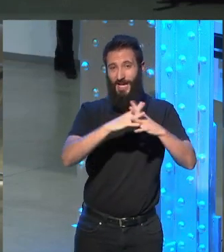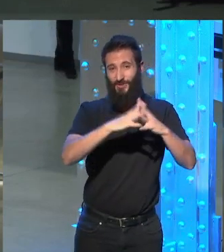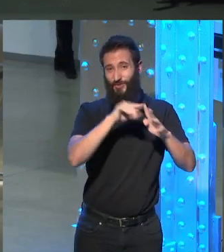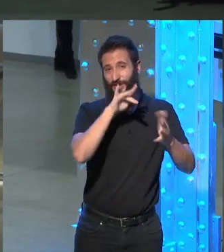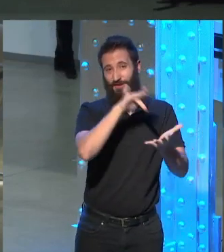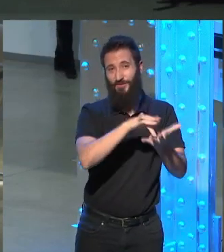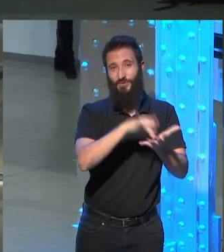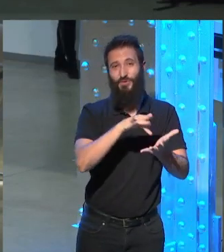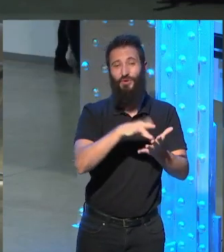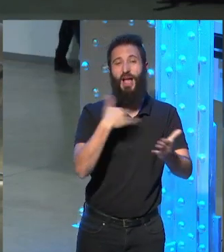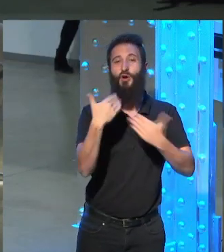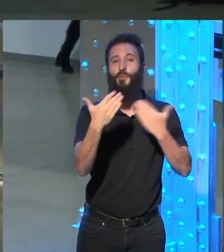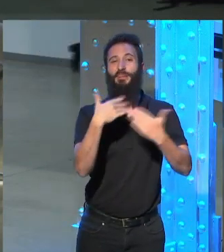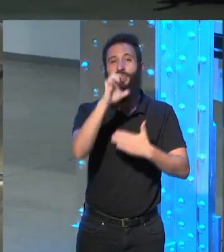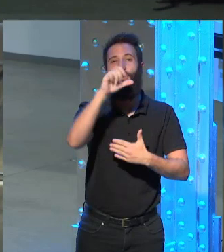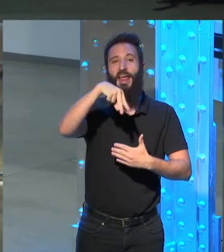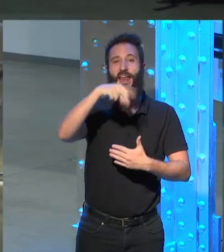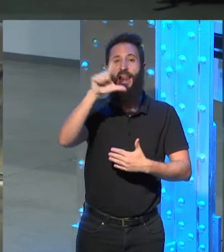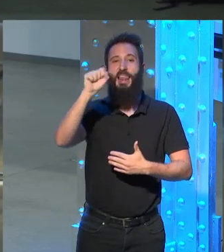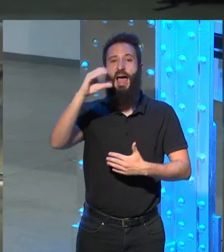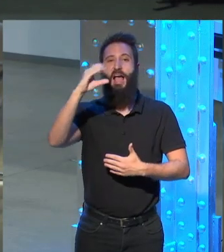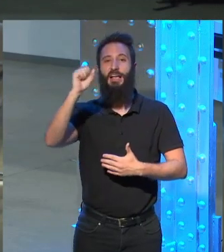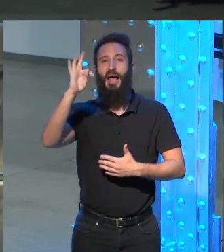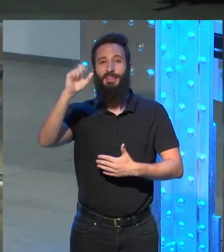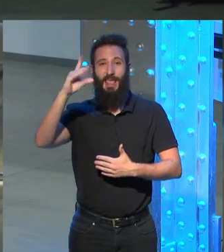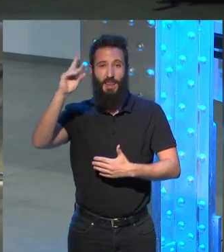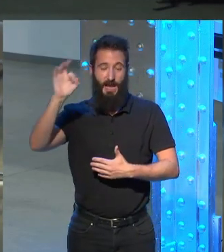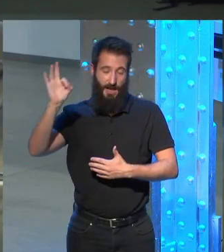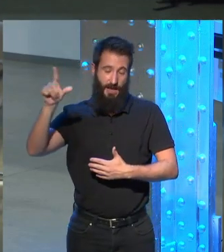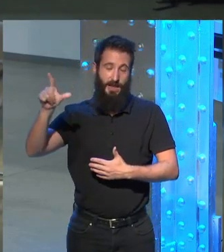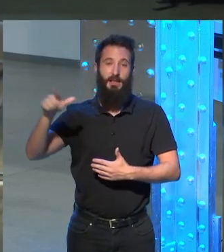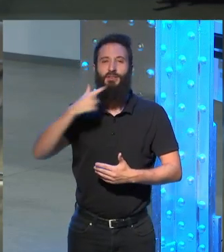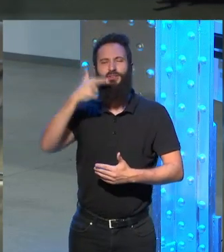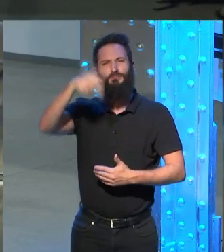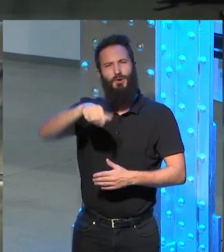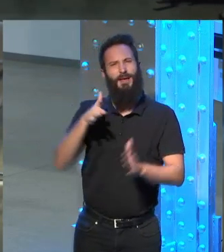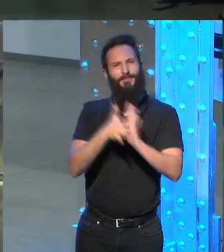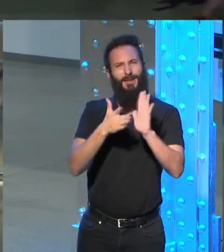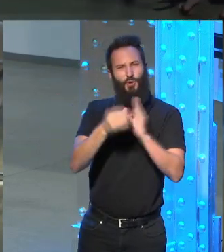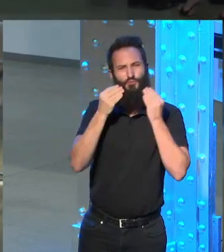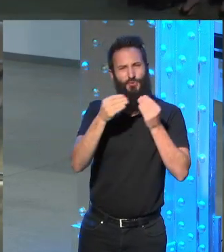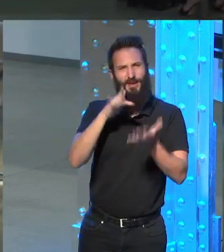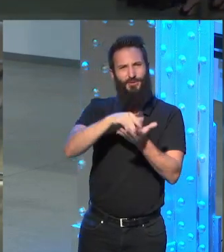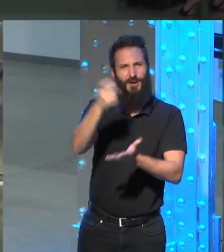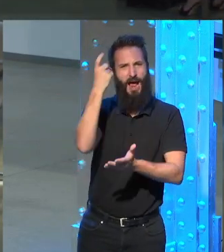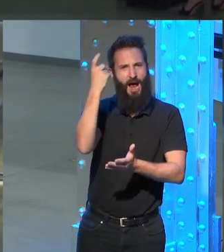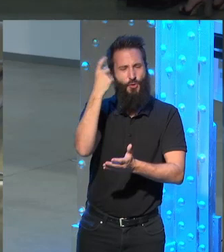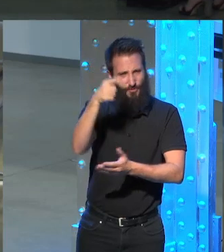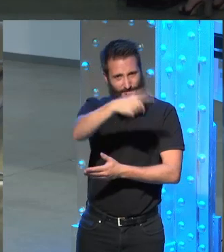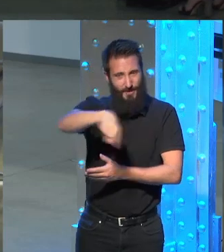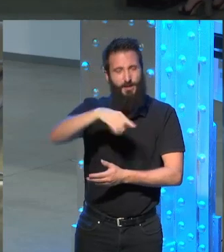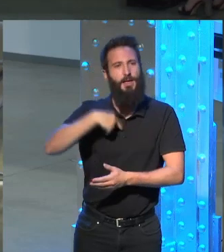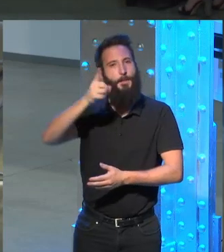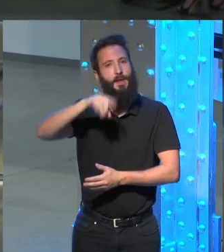conversación en la catedral recuerdo muy bien esa intervención del estudiante y recuerdo que era impresionante como ellos veían